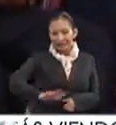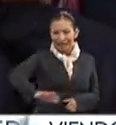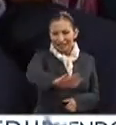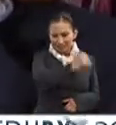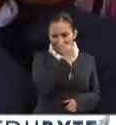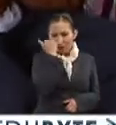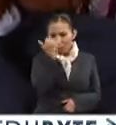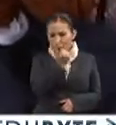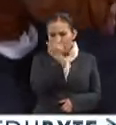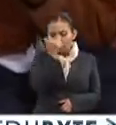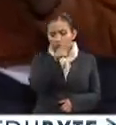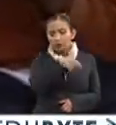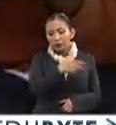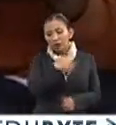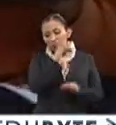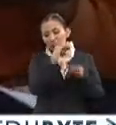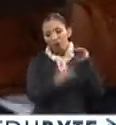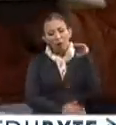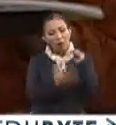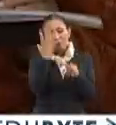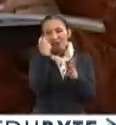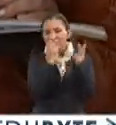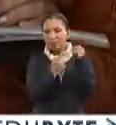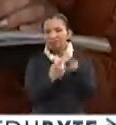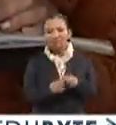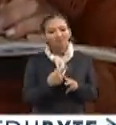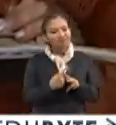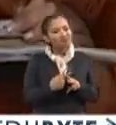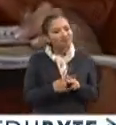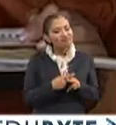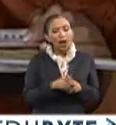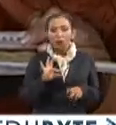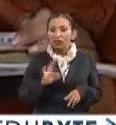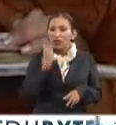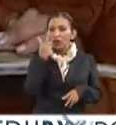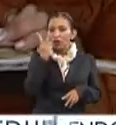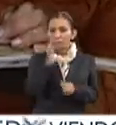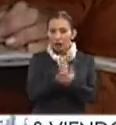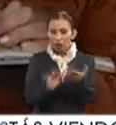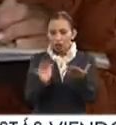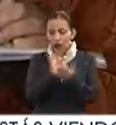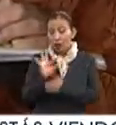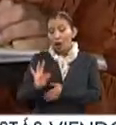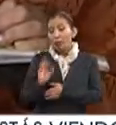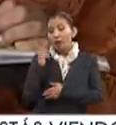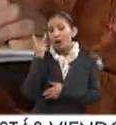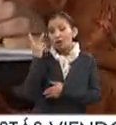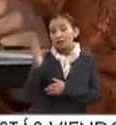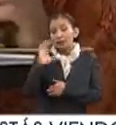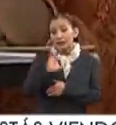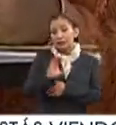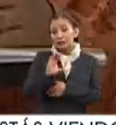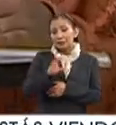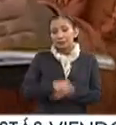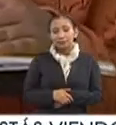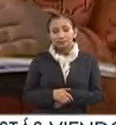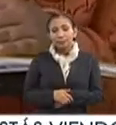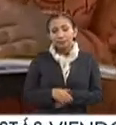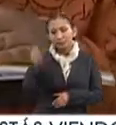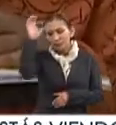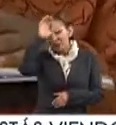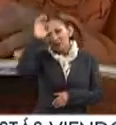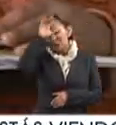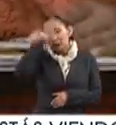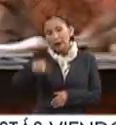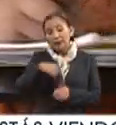de estudiantes tienen un bajo rendimiento en matemáticas, 42 en lectura y 48 en ciencias, según los